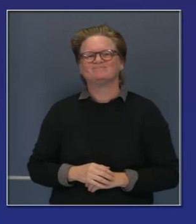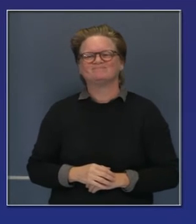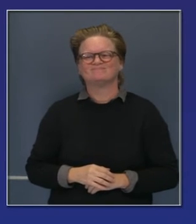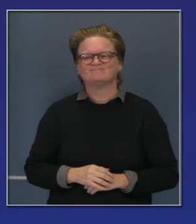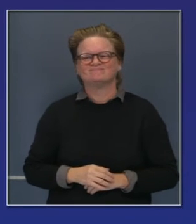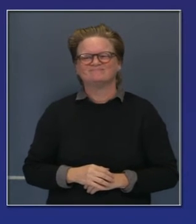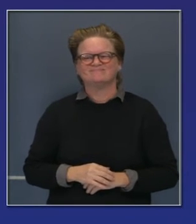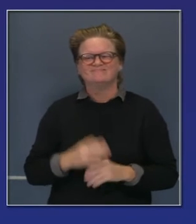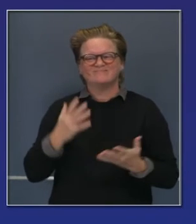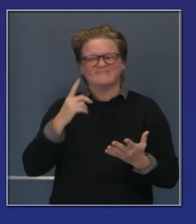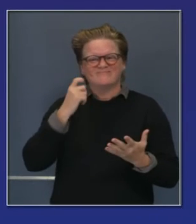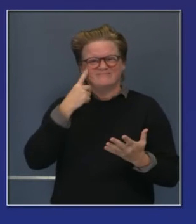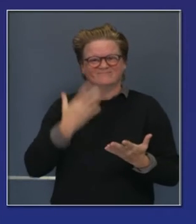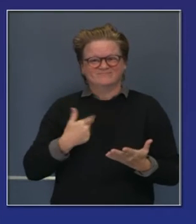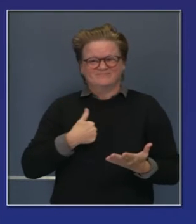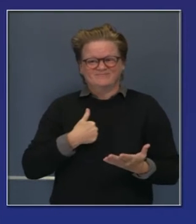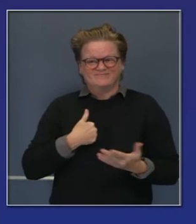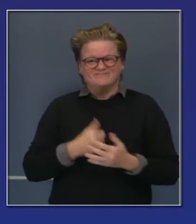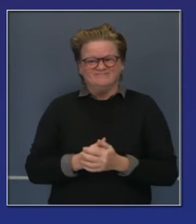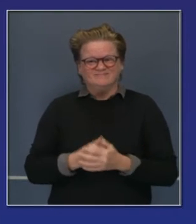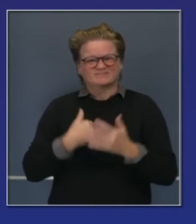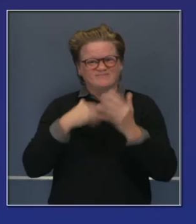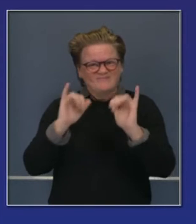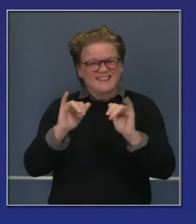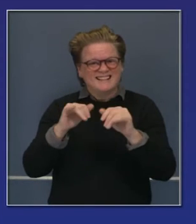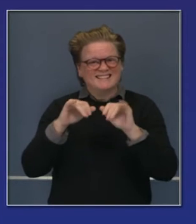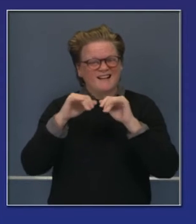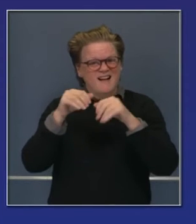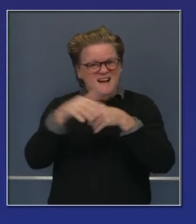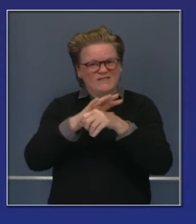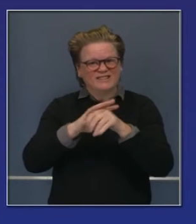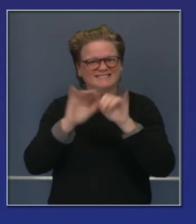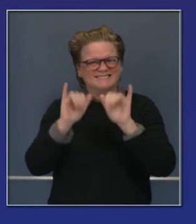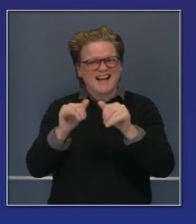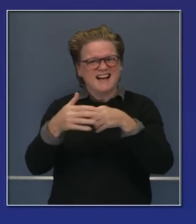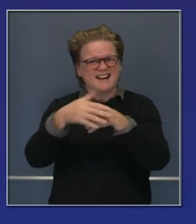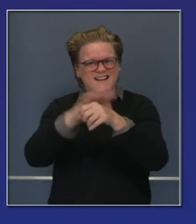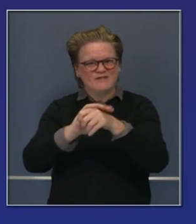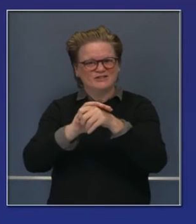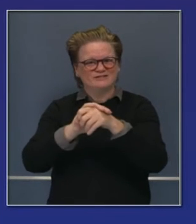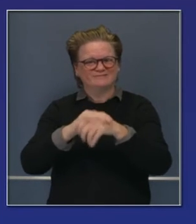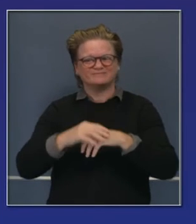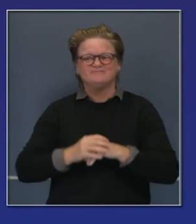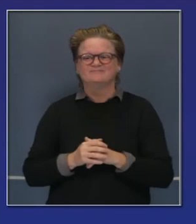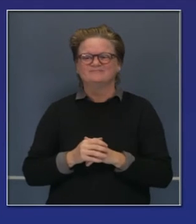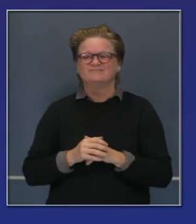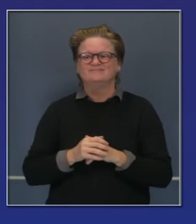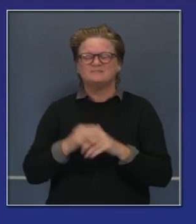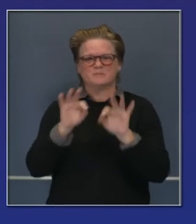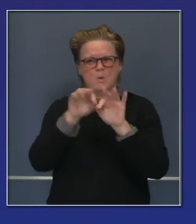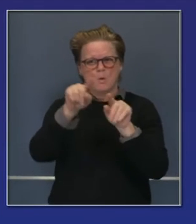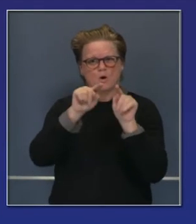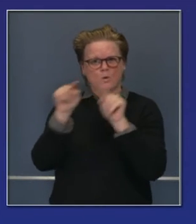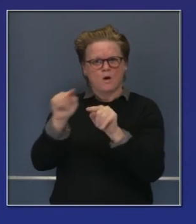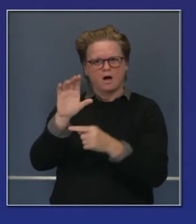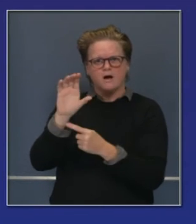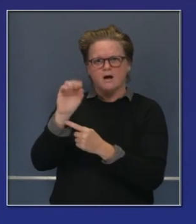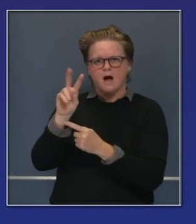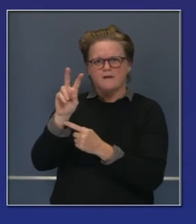Así que consiga su seguro. Manténgase cubierto. Visite coveredca